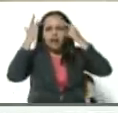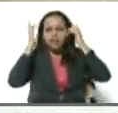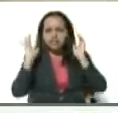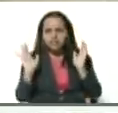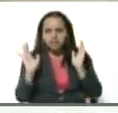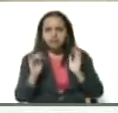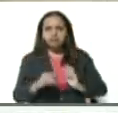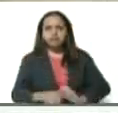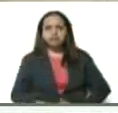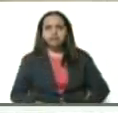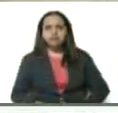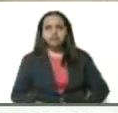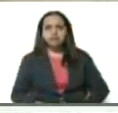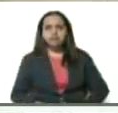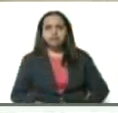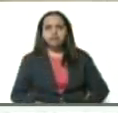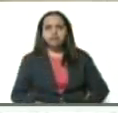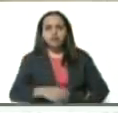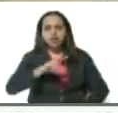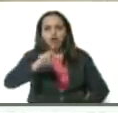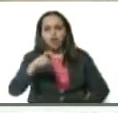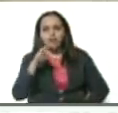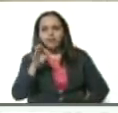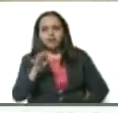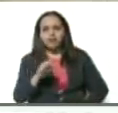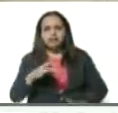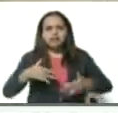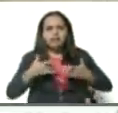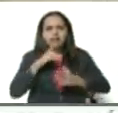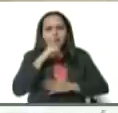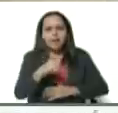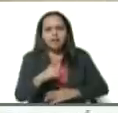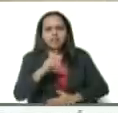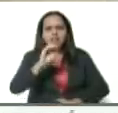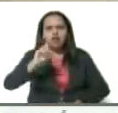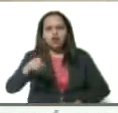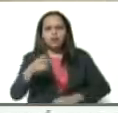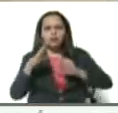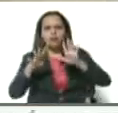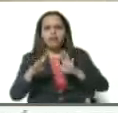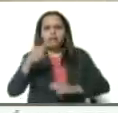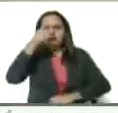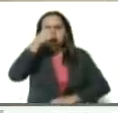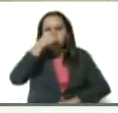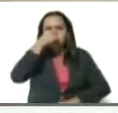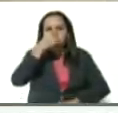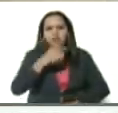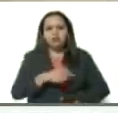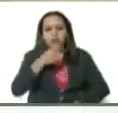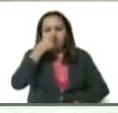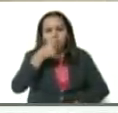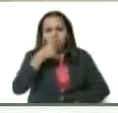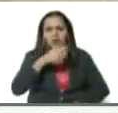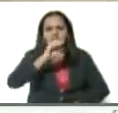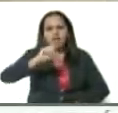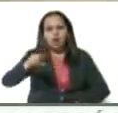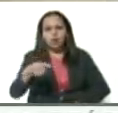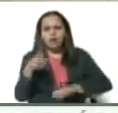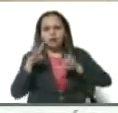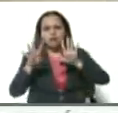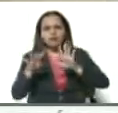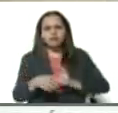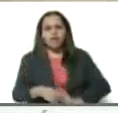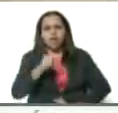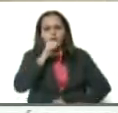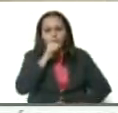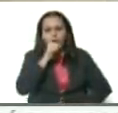2.3%, malestar general, 0.9%, congestión nasal con moco, 0.9%,